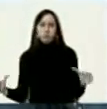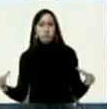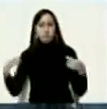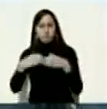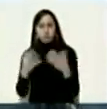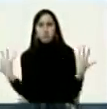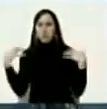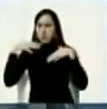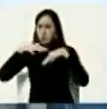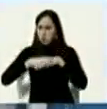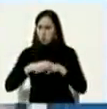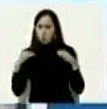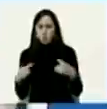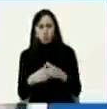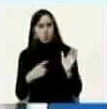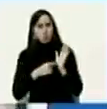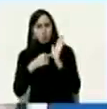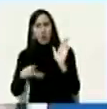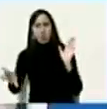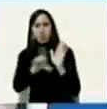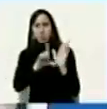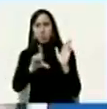escenario político legislativo